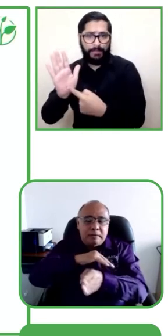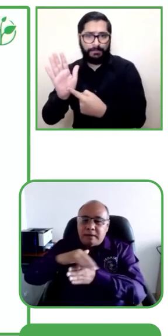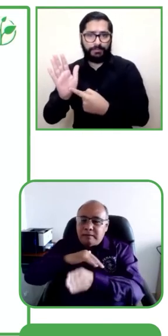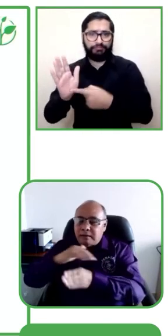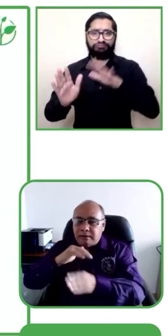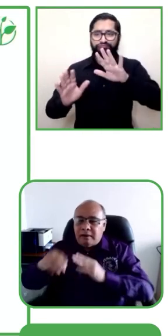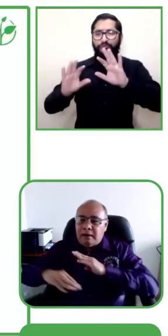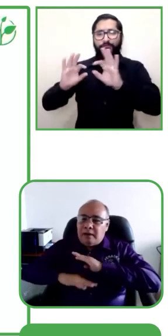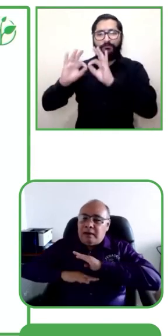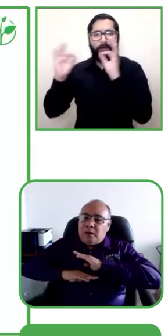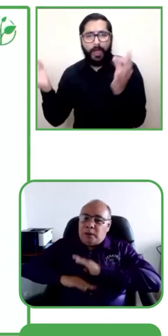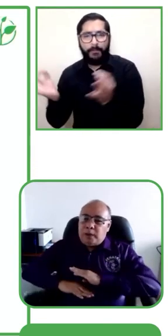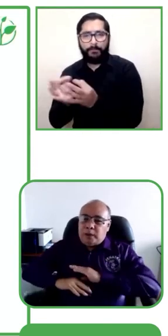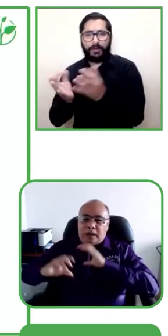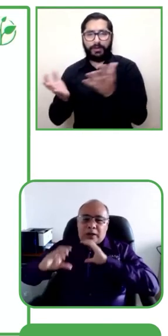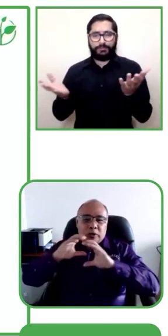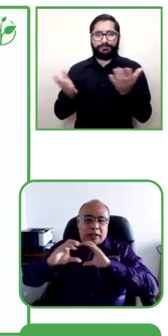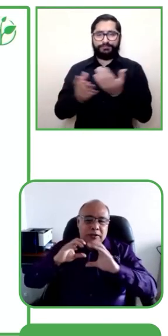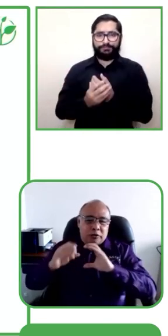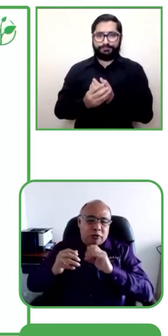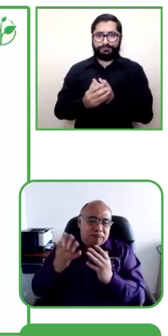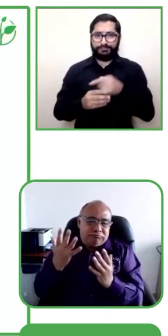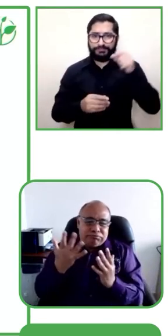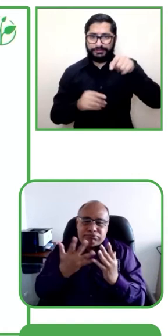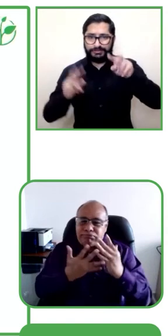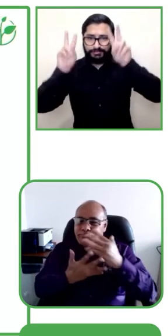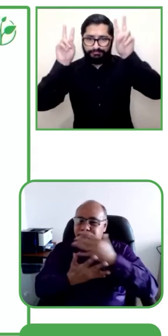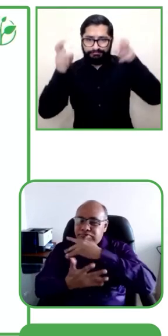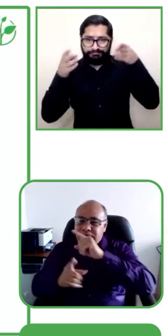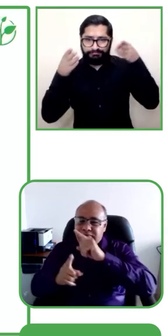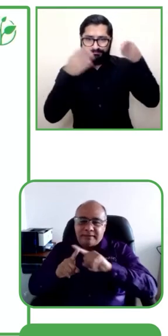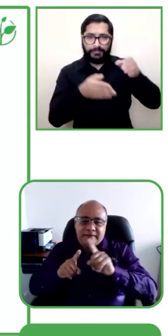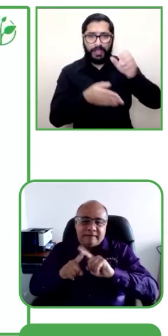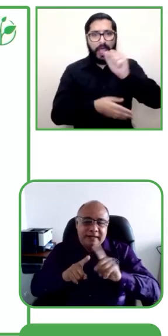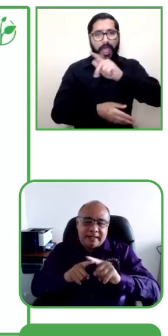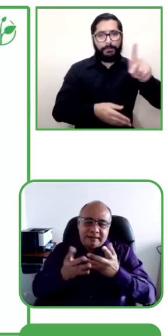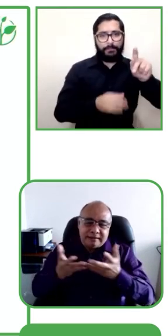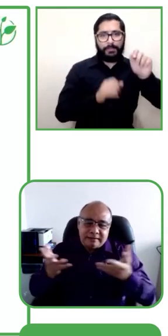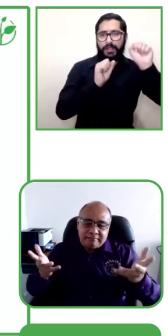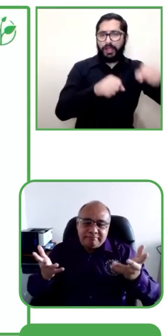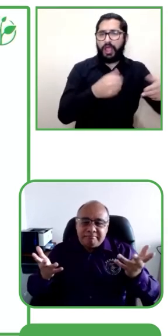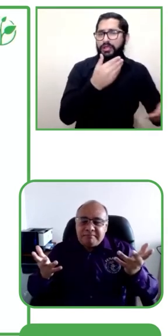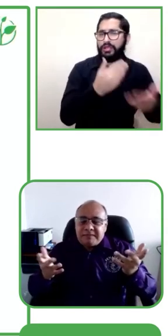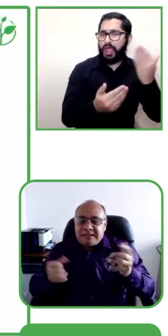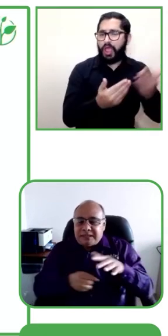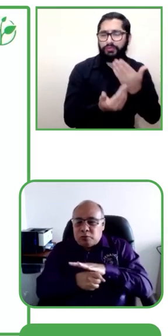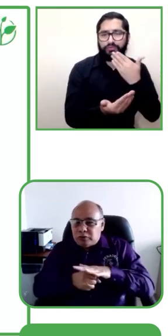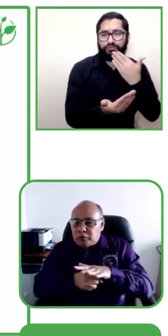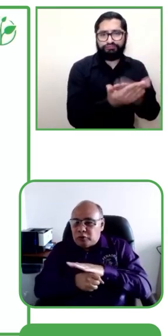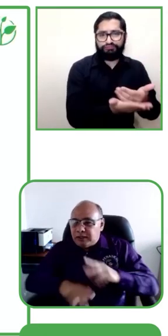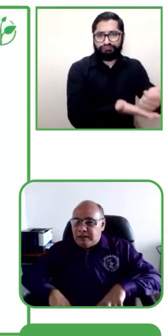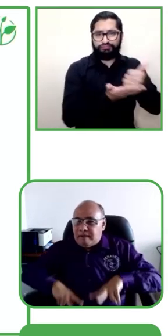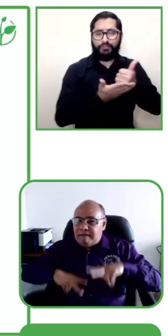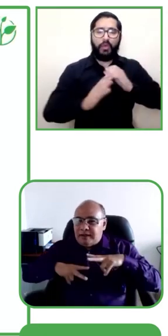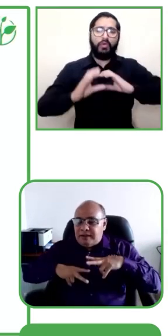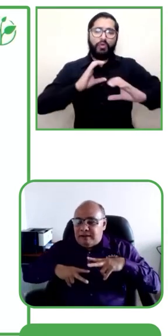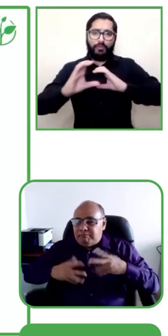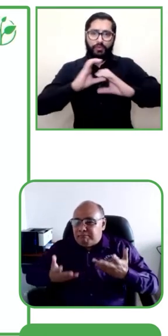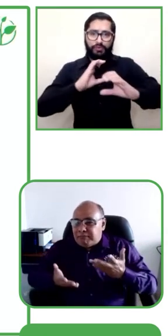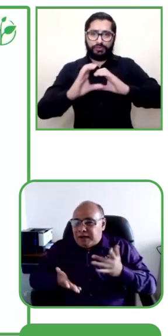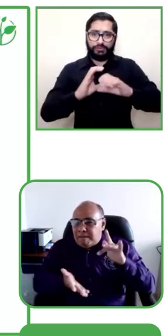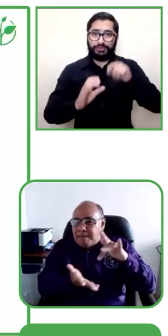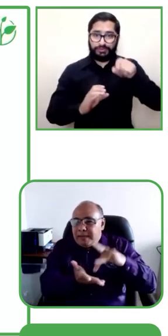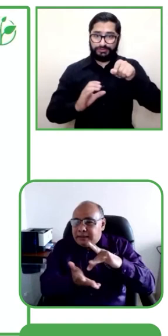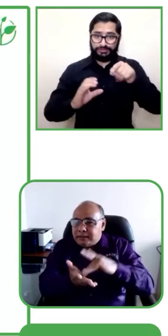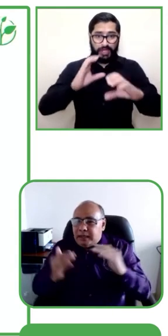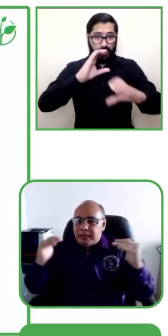Esta aplicación ha facilitado mucho realmente la comunicación. Como les menciono, la comunicación es transversal en todas